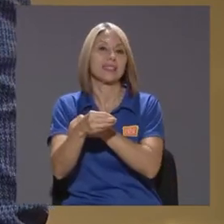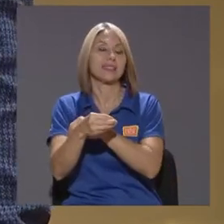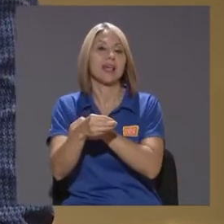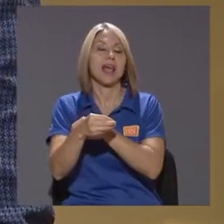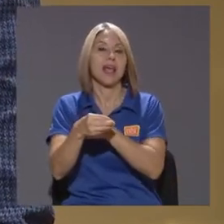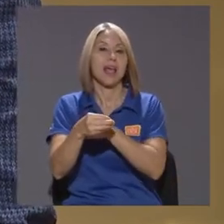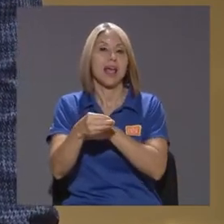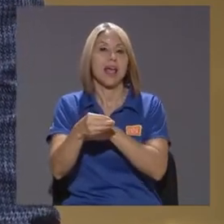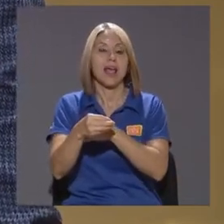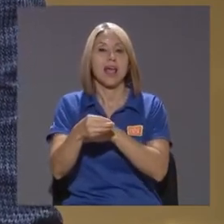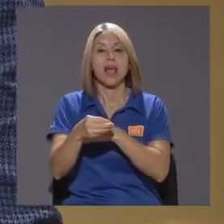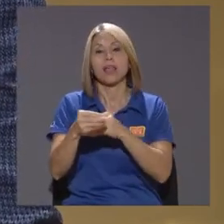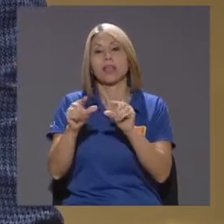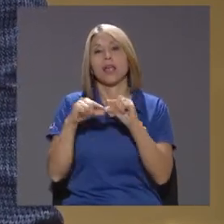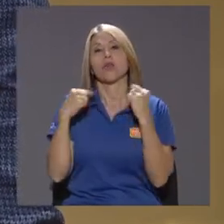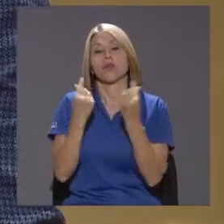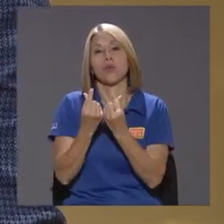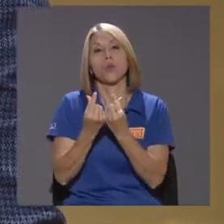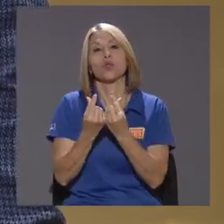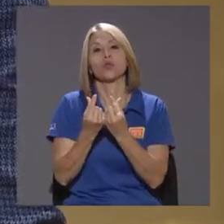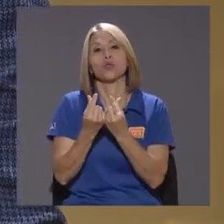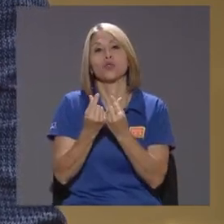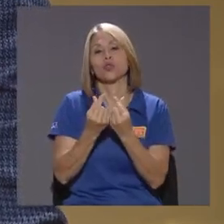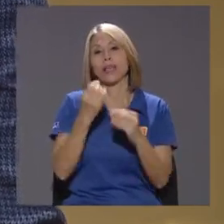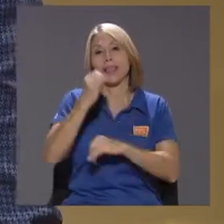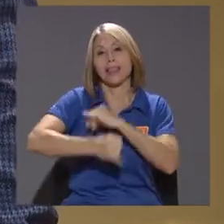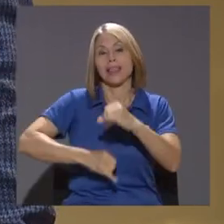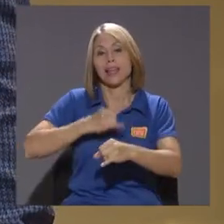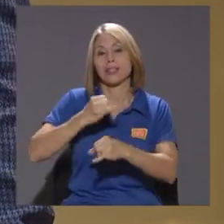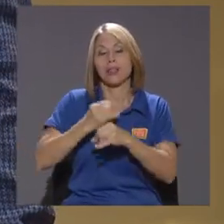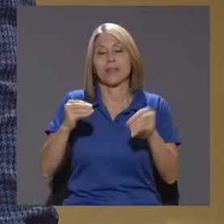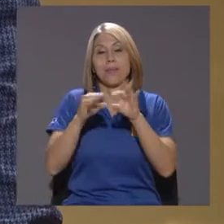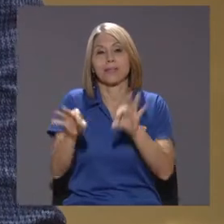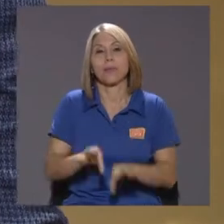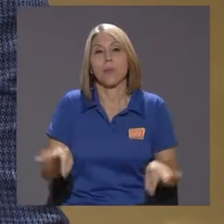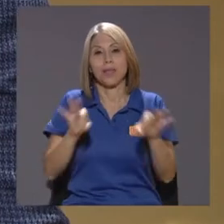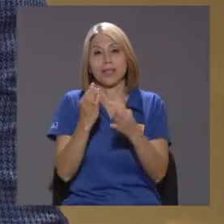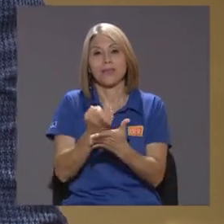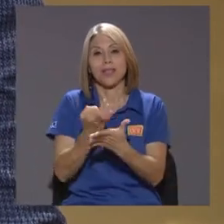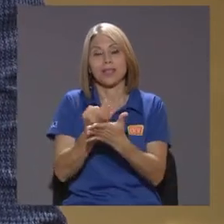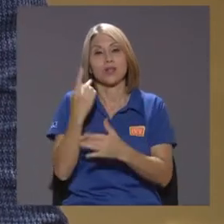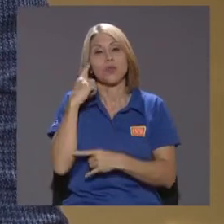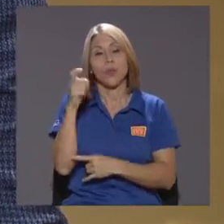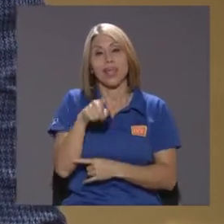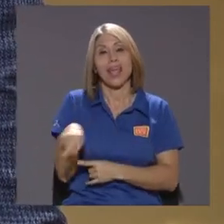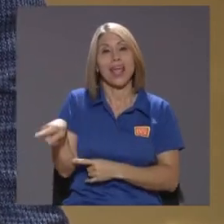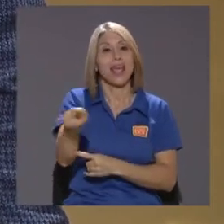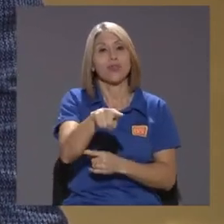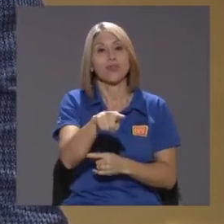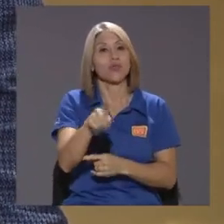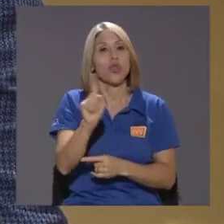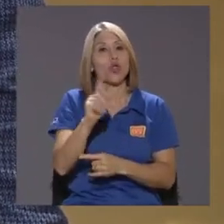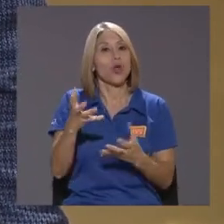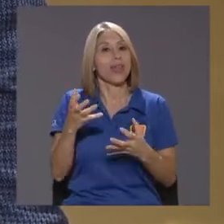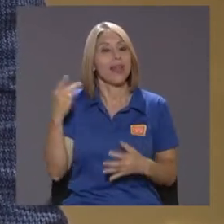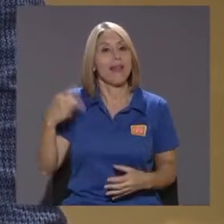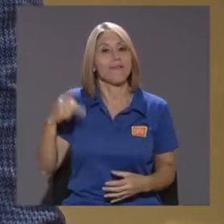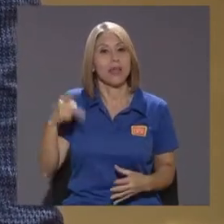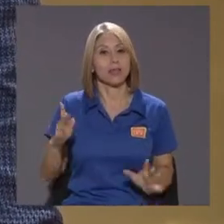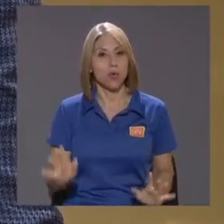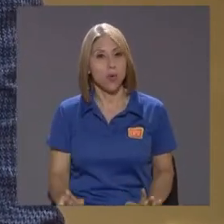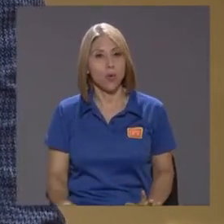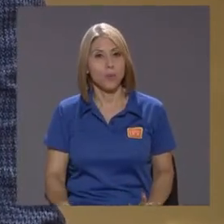operación Los grupos Multinacionales Financieros Más importantes Porque no están En capacidad De tomar riesgo Hay que acordarse pequeño